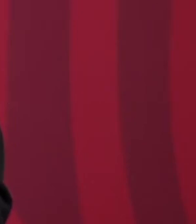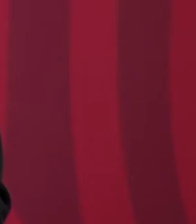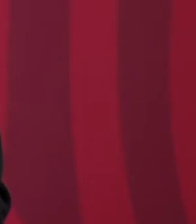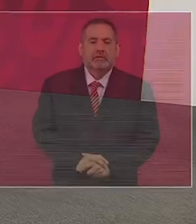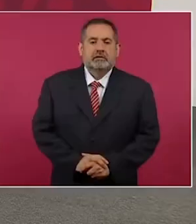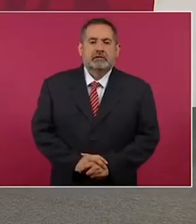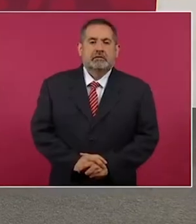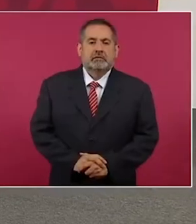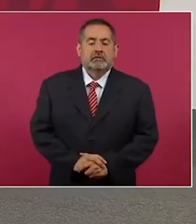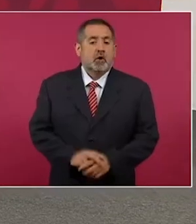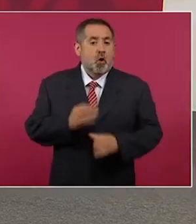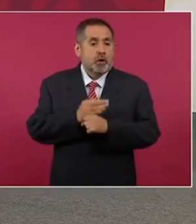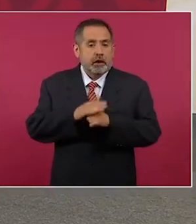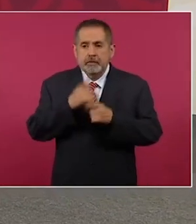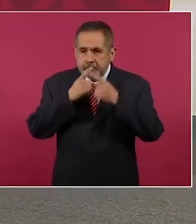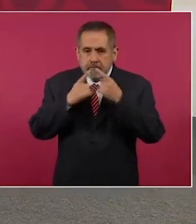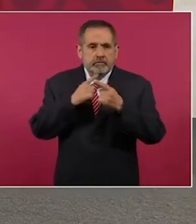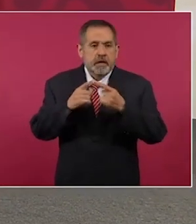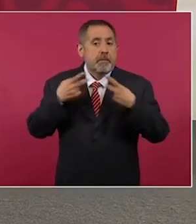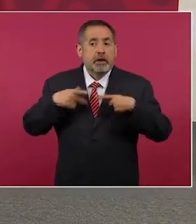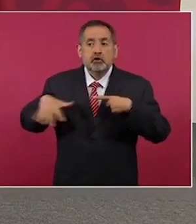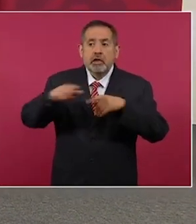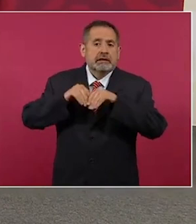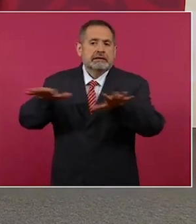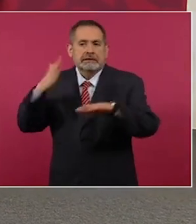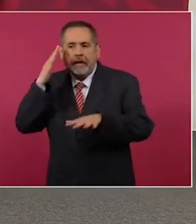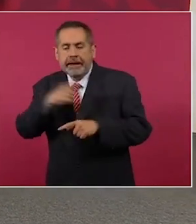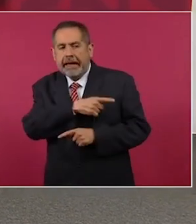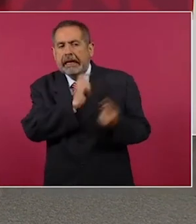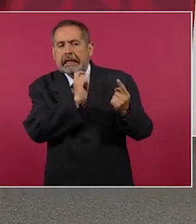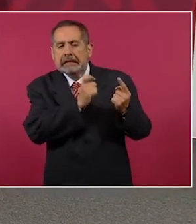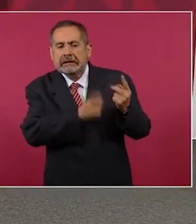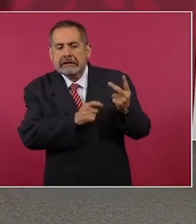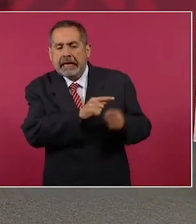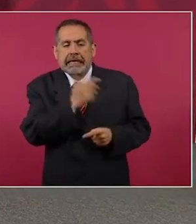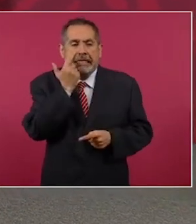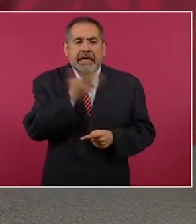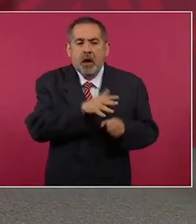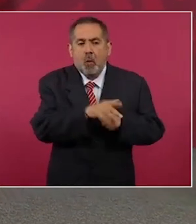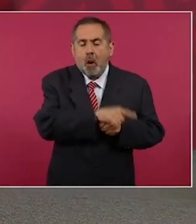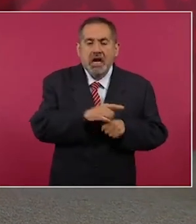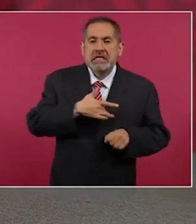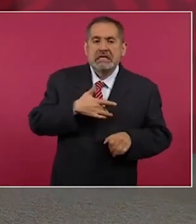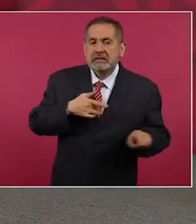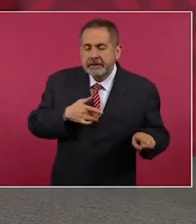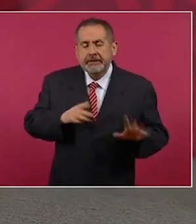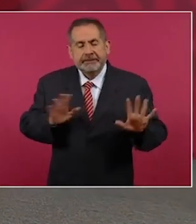la gente se enteró de los intereses que predominan